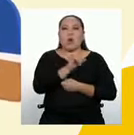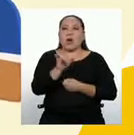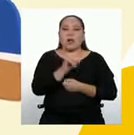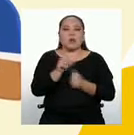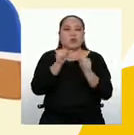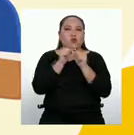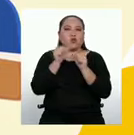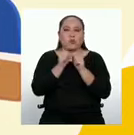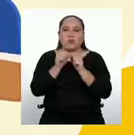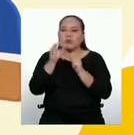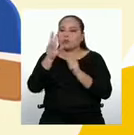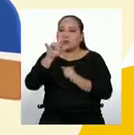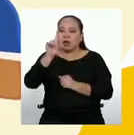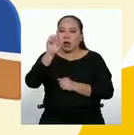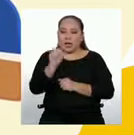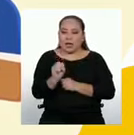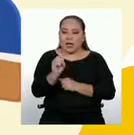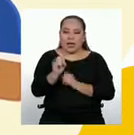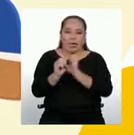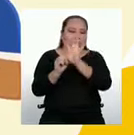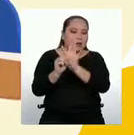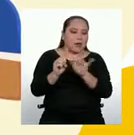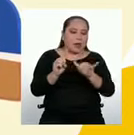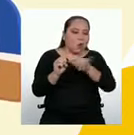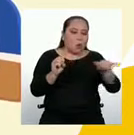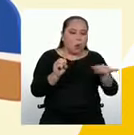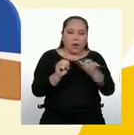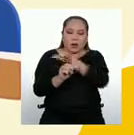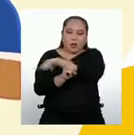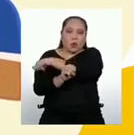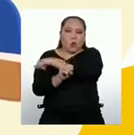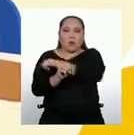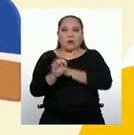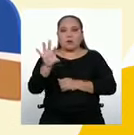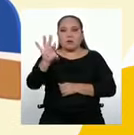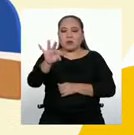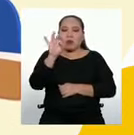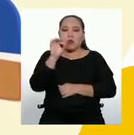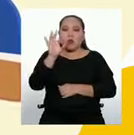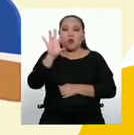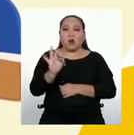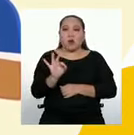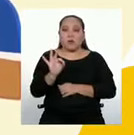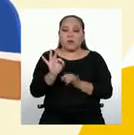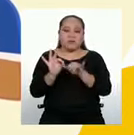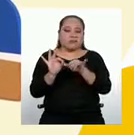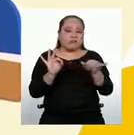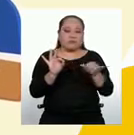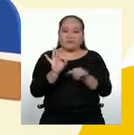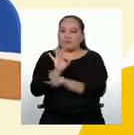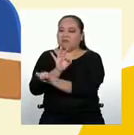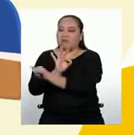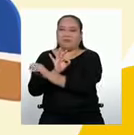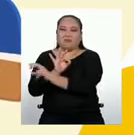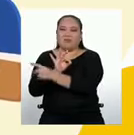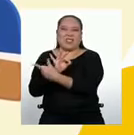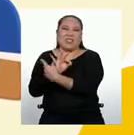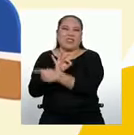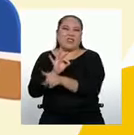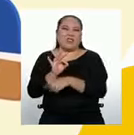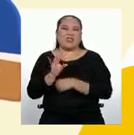de valores en ambos lados de la mediana. A ver, si tomo el 9, sería lo mismo. Entonces, ¿qué podemos hacer?